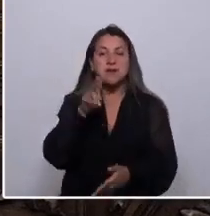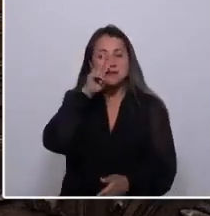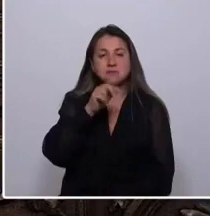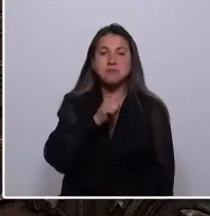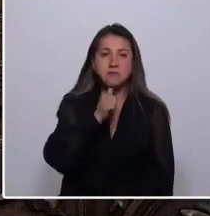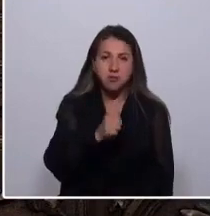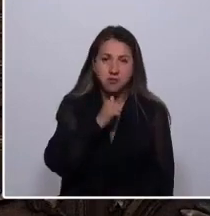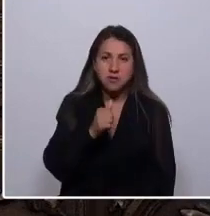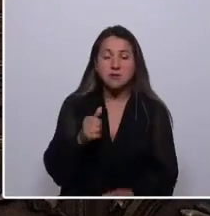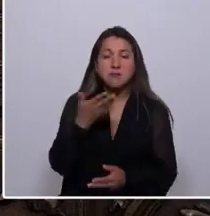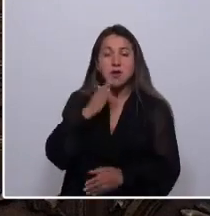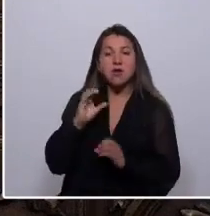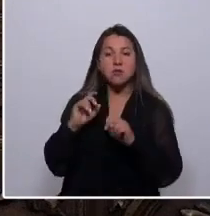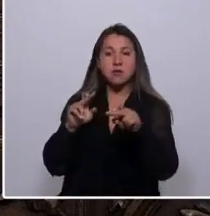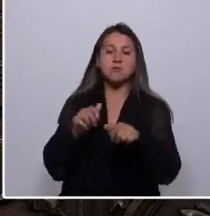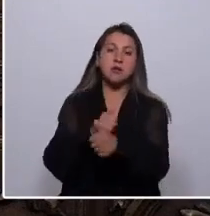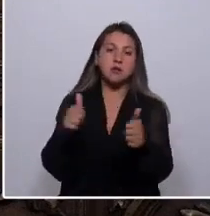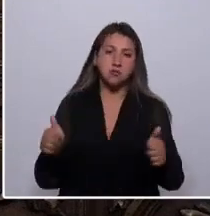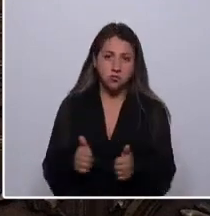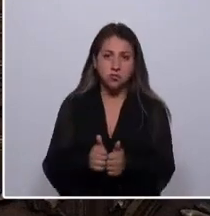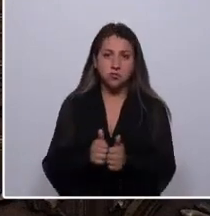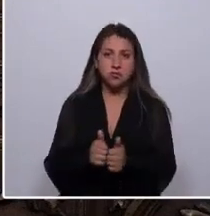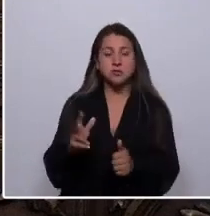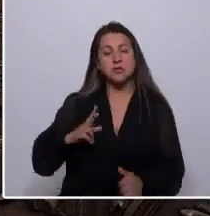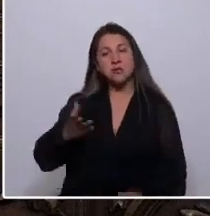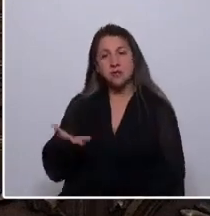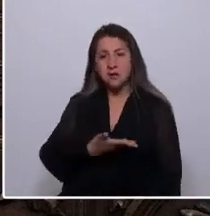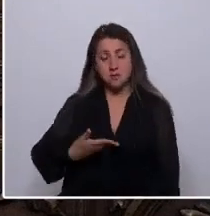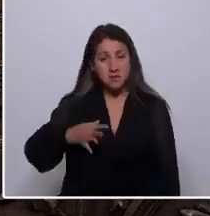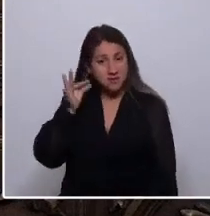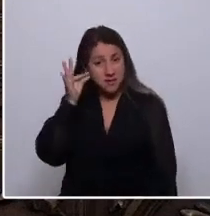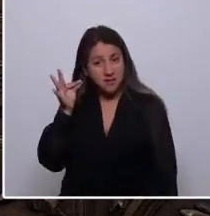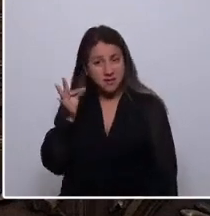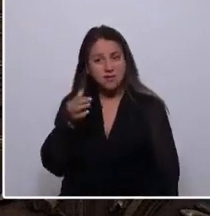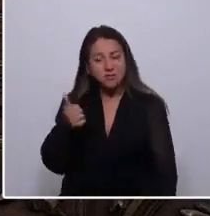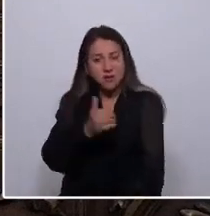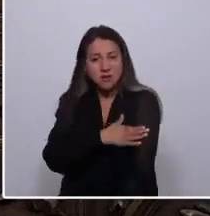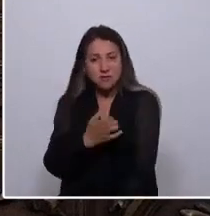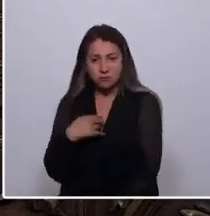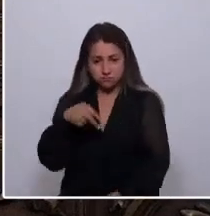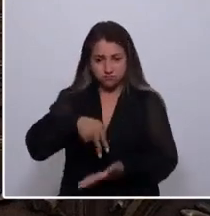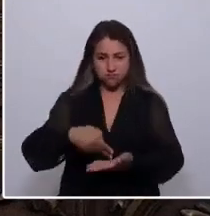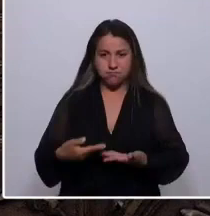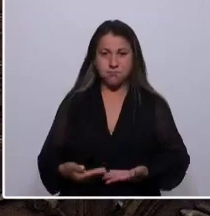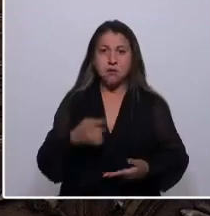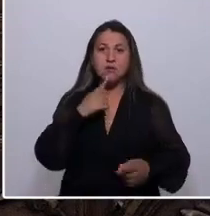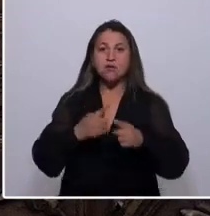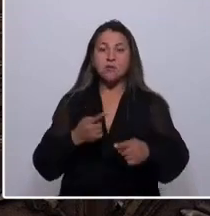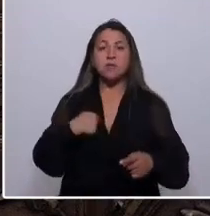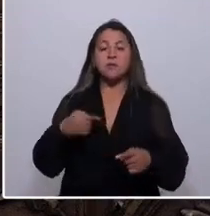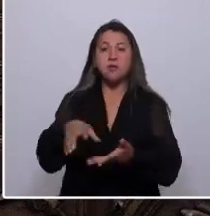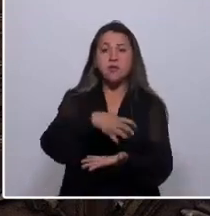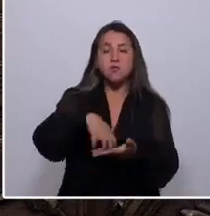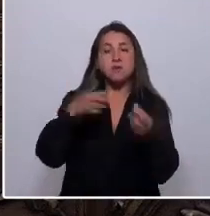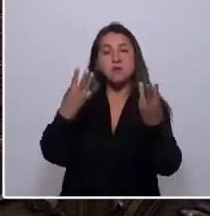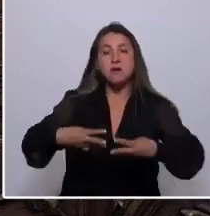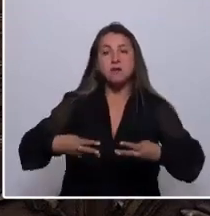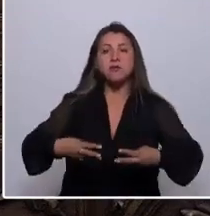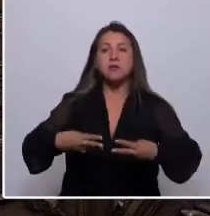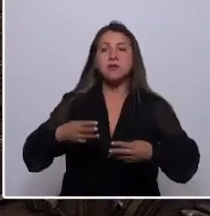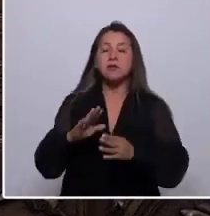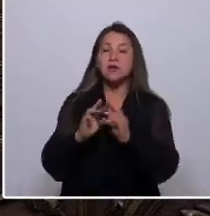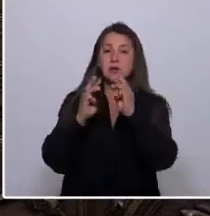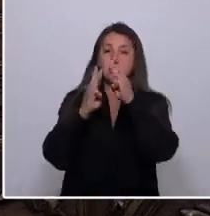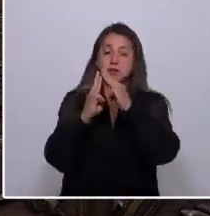y con oportunidades para todos. Señora Presidenta, de buena fe estoy aquí, en nombre de mis comunas Magallanes, Castor del Paine, Puerto